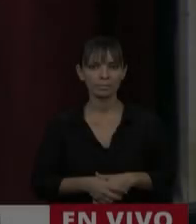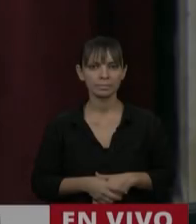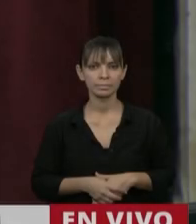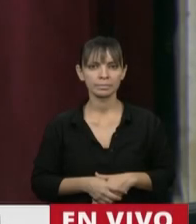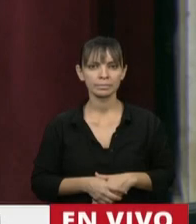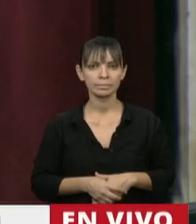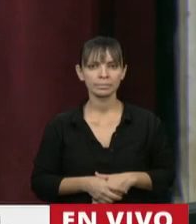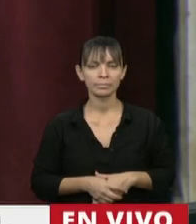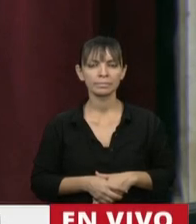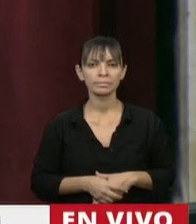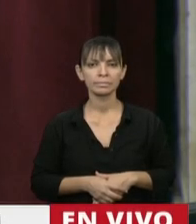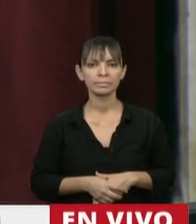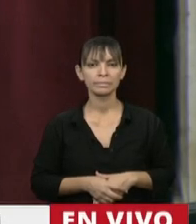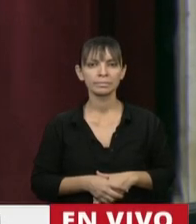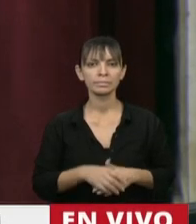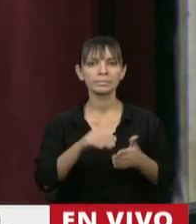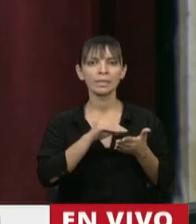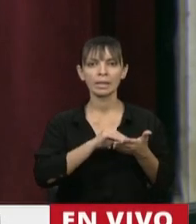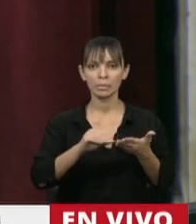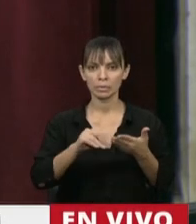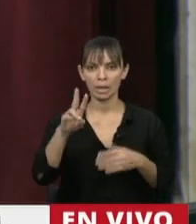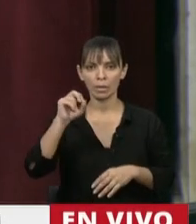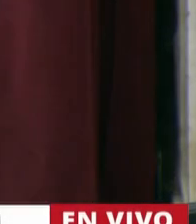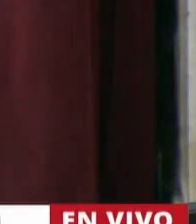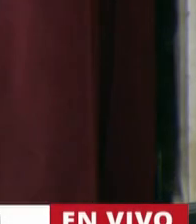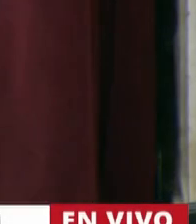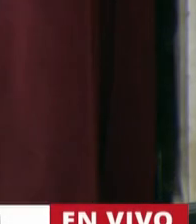Tiene la palabra el diputado José Luis Ramón.